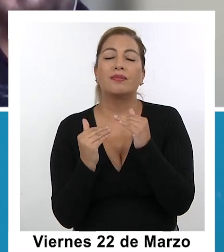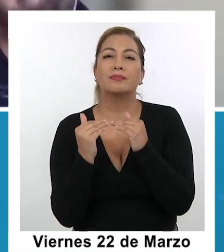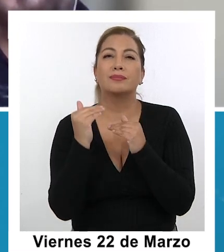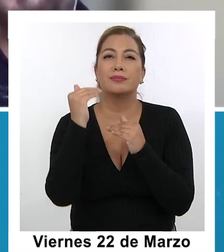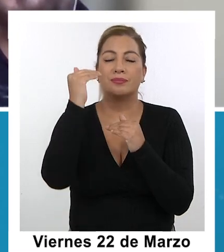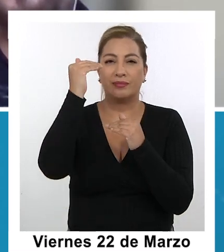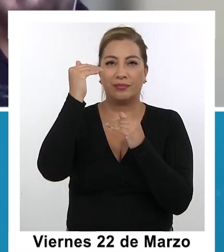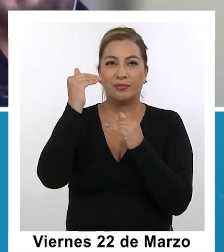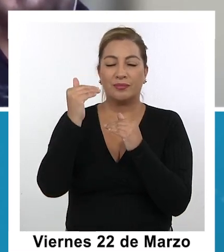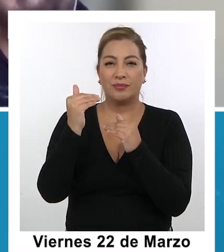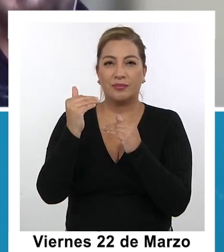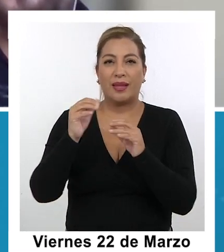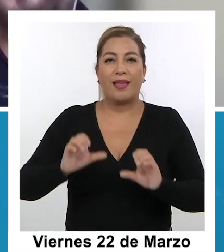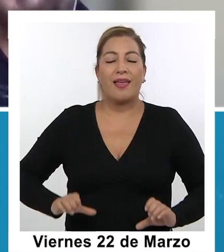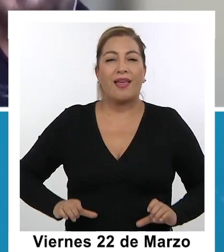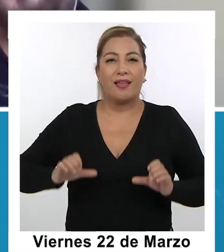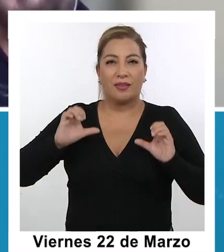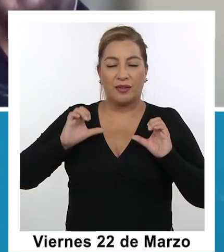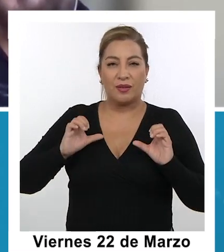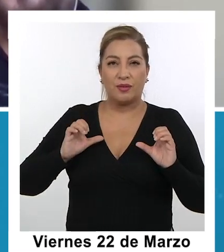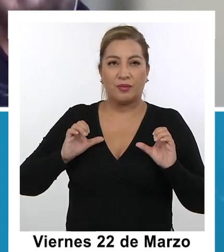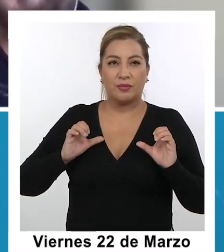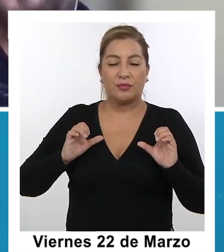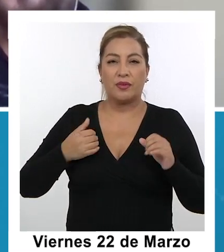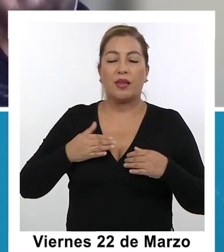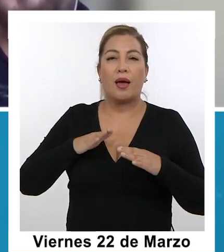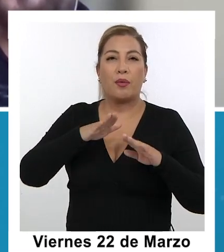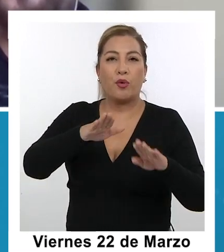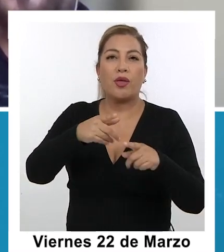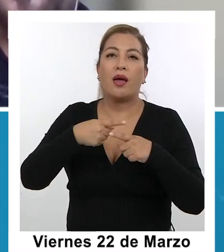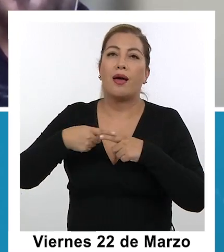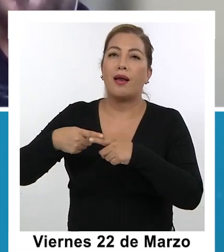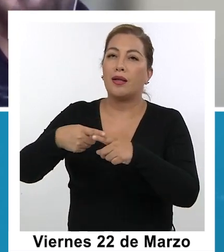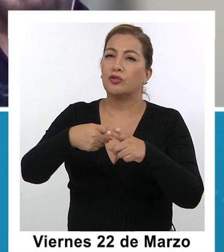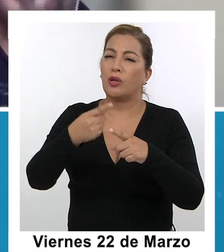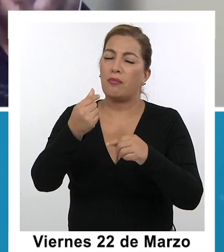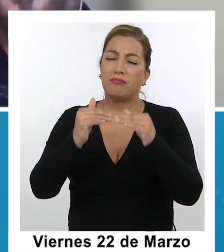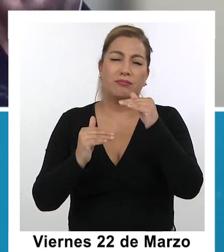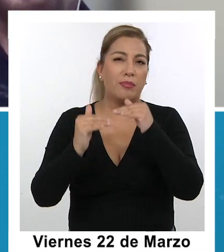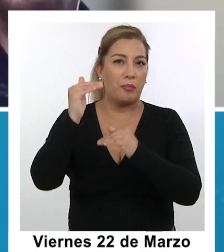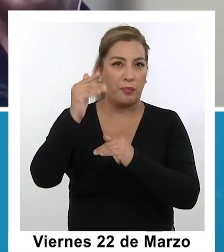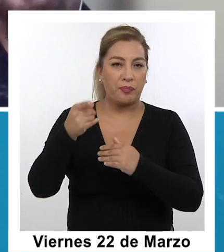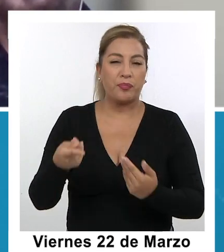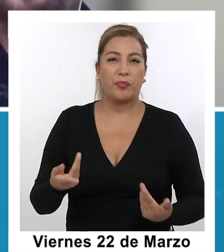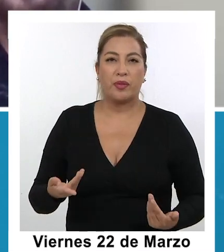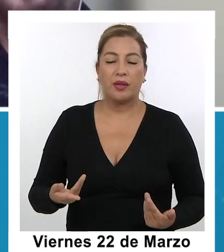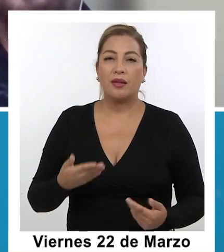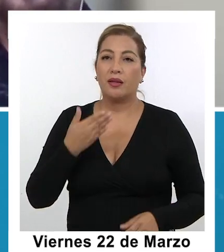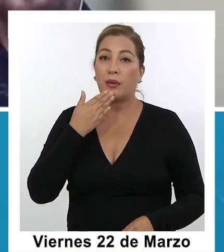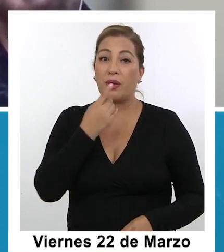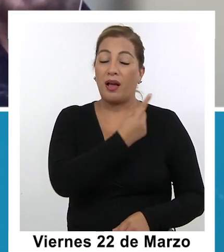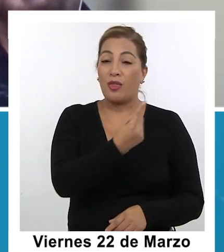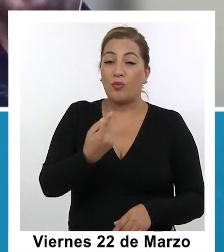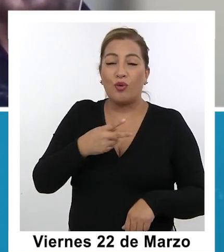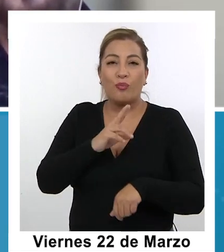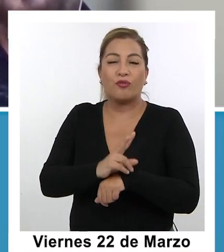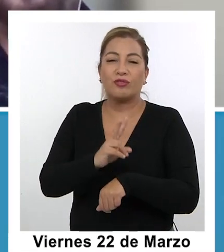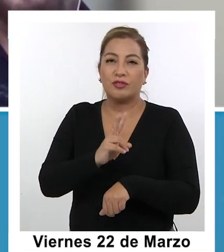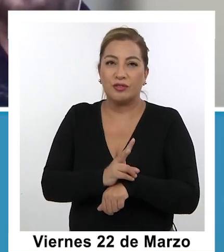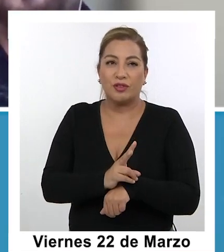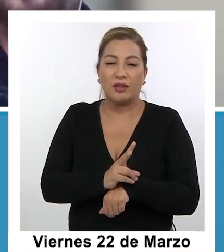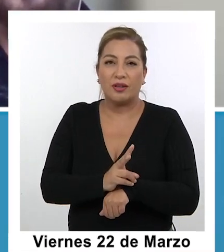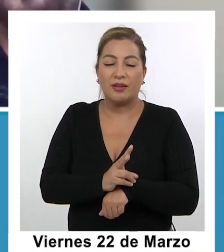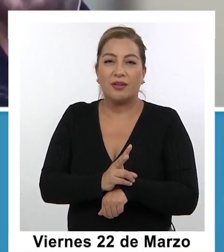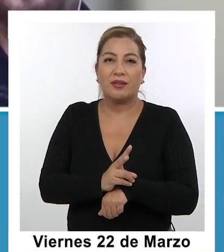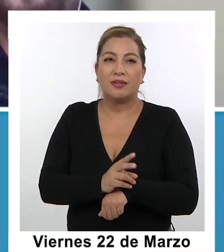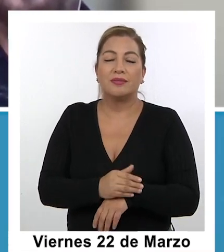de, de estándar ético, eh, y de contribución a la sociedad altísimo. Y creo que los profesores tenemos un tiempo de descanso también, que no es